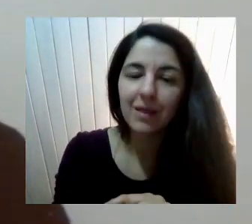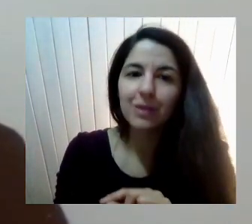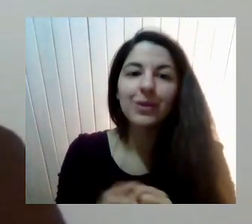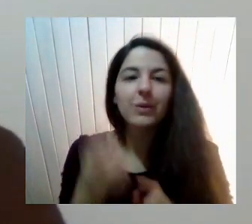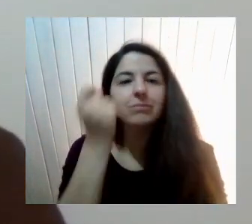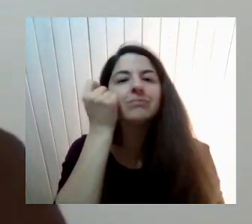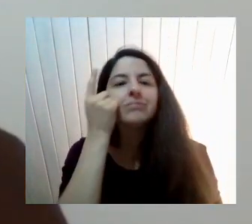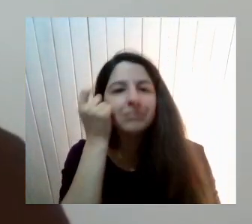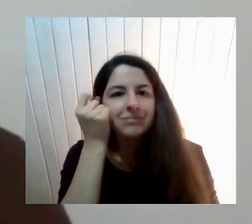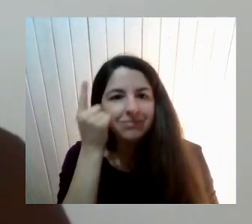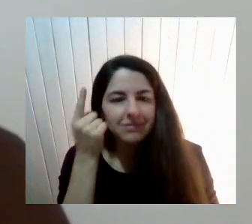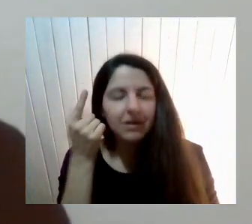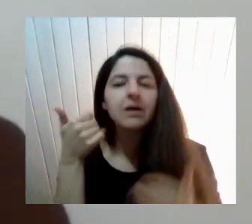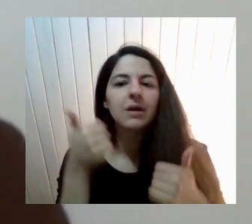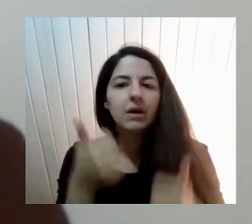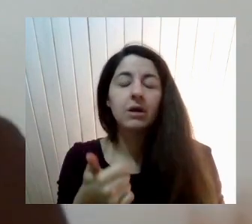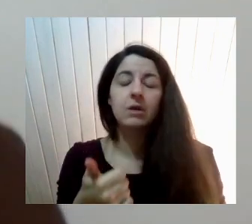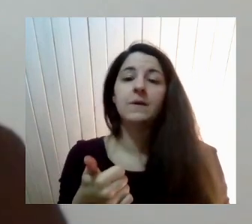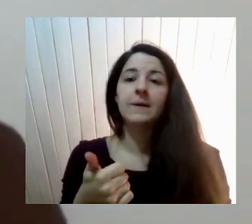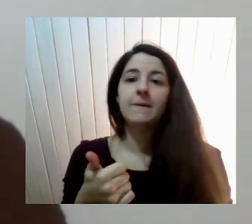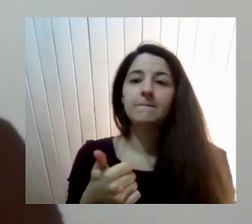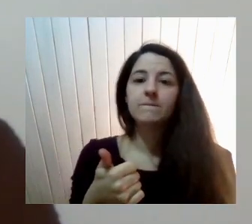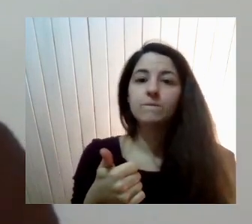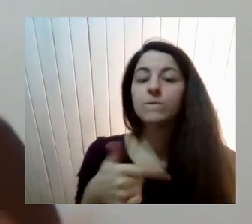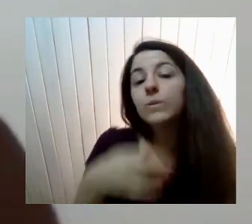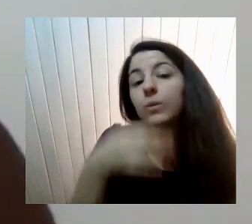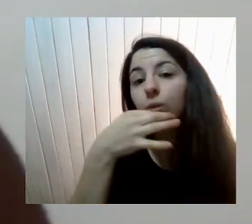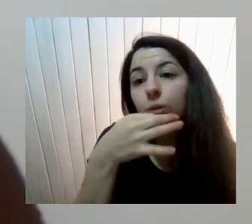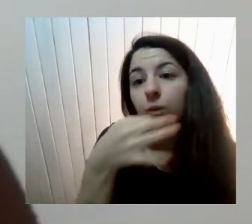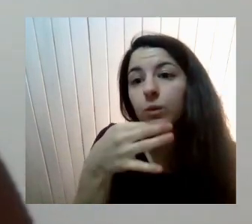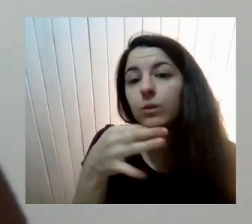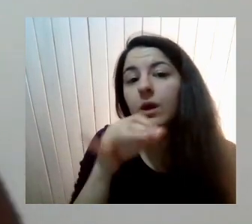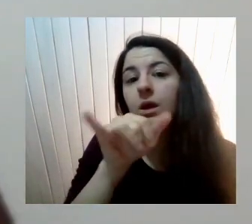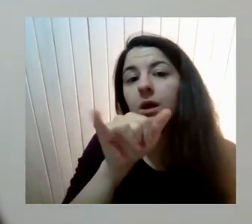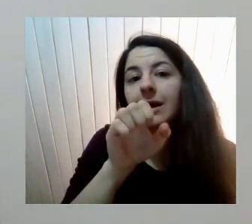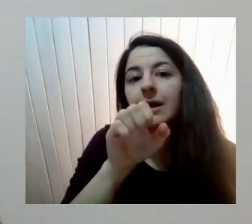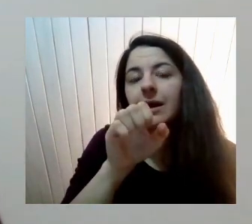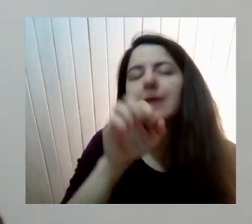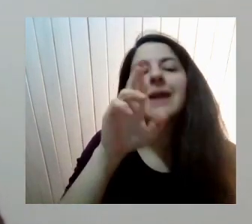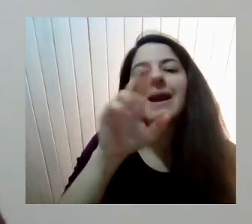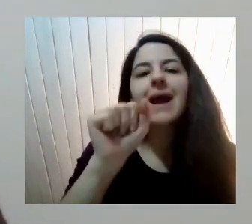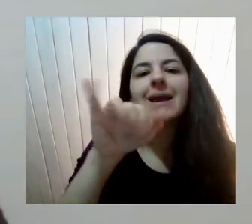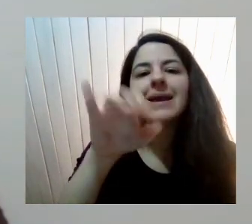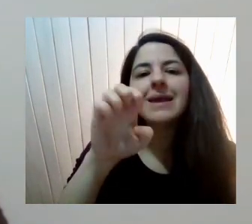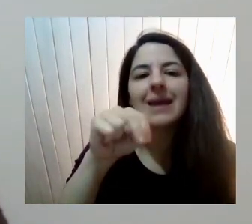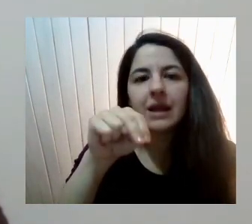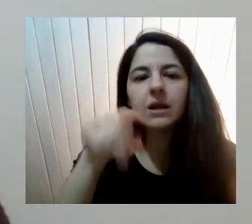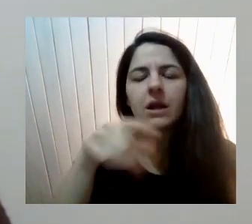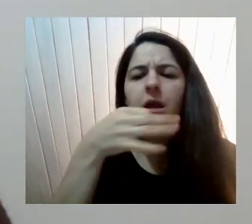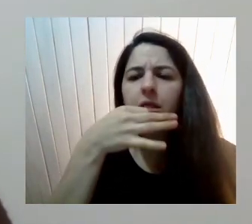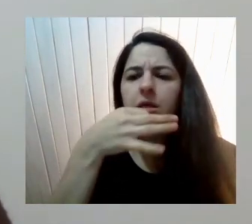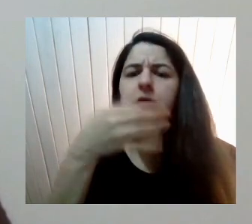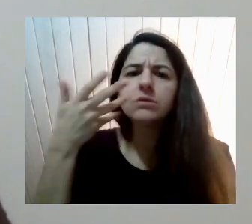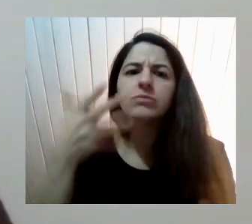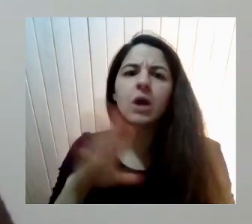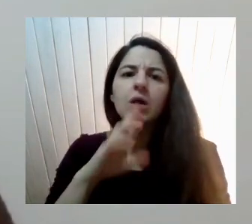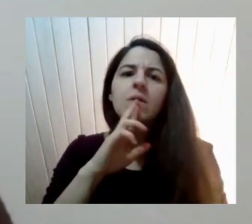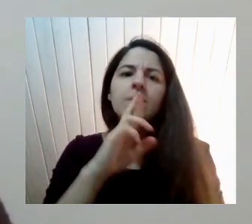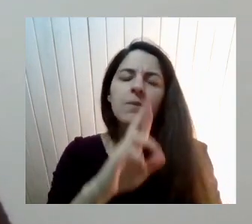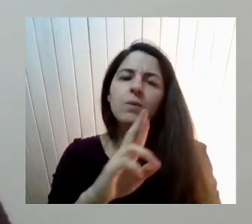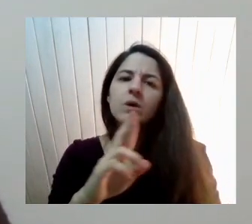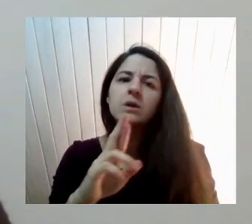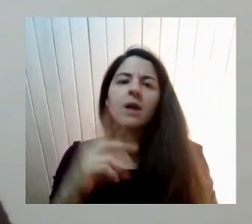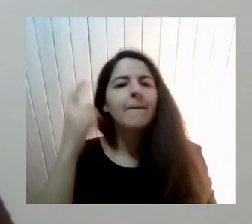Y Yo Creo Que Ahí Yo Más Bien Como Rayen Da Una Respuesta Ya Hay Una Idea Súper Importante Para Pensar En